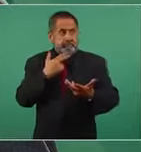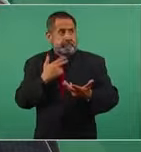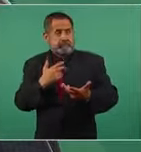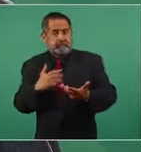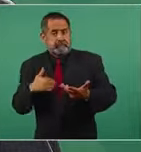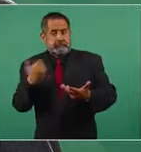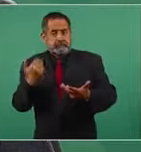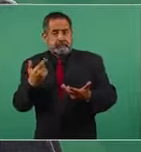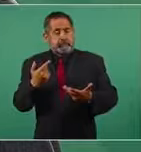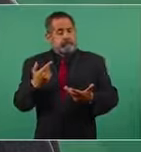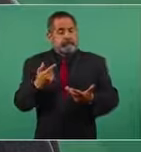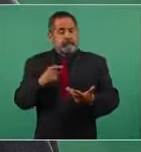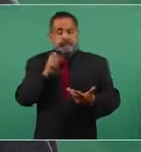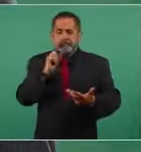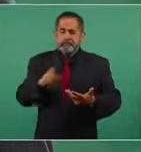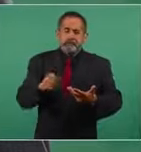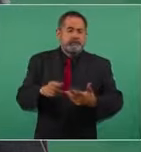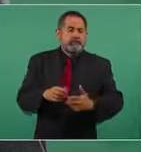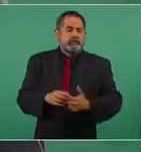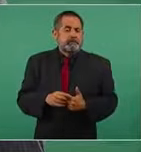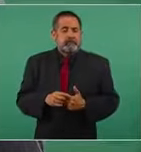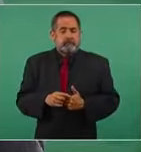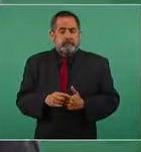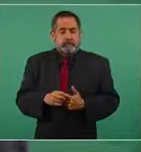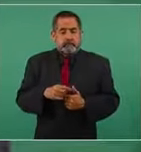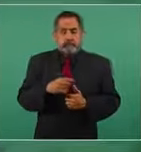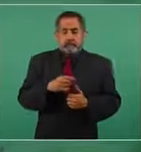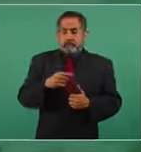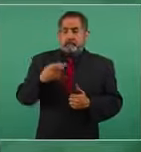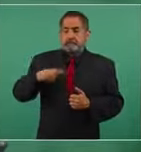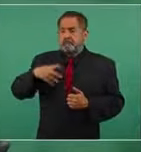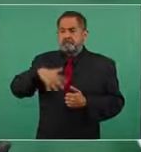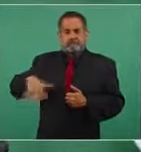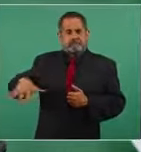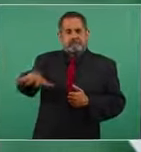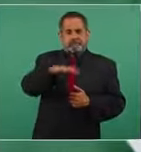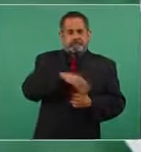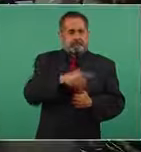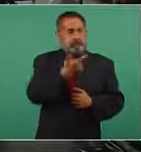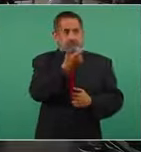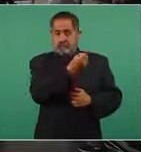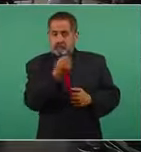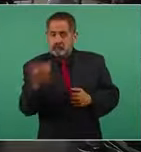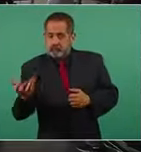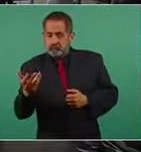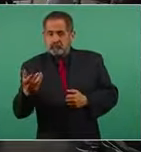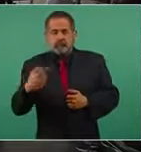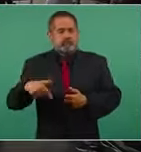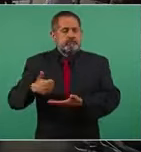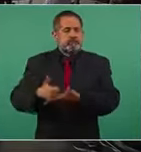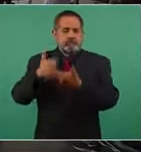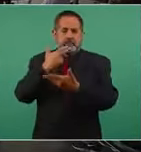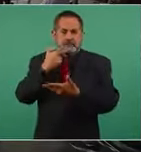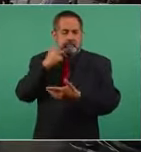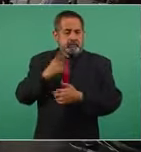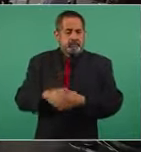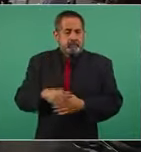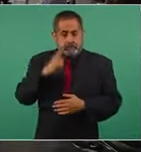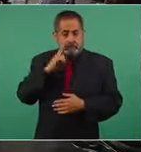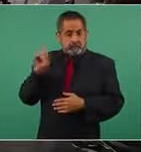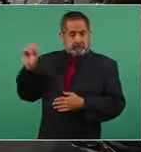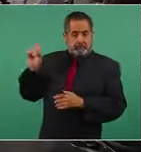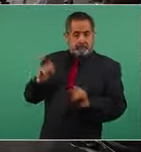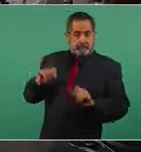ayuda a la economía popular. Entonces, miren esto,